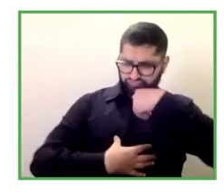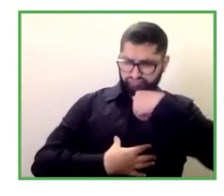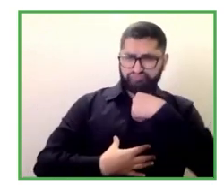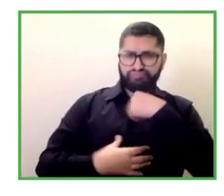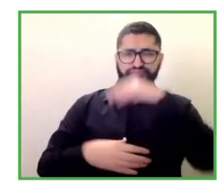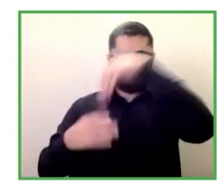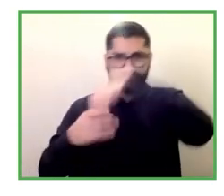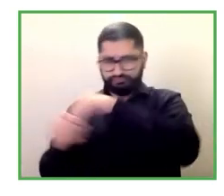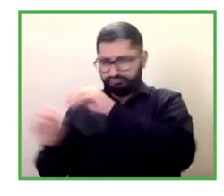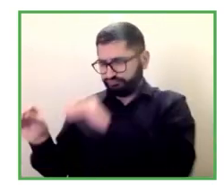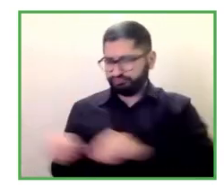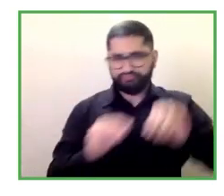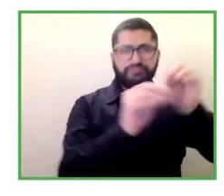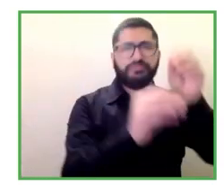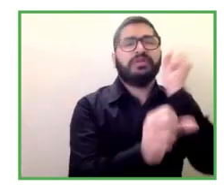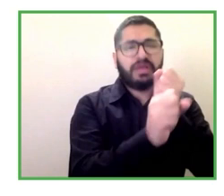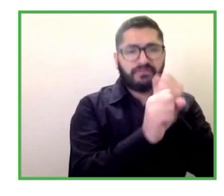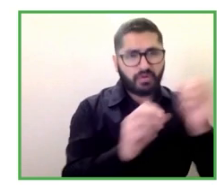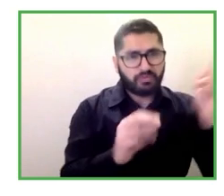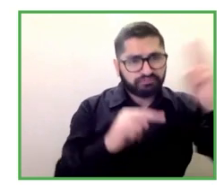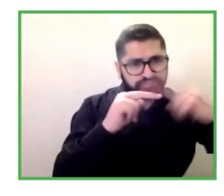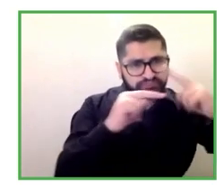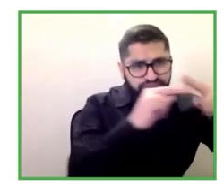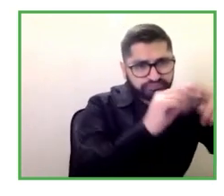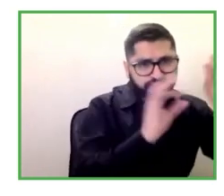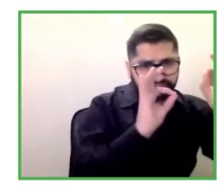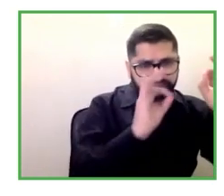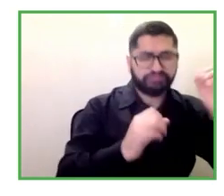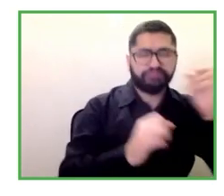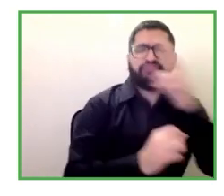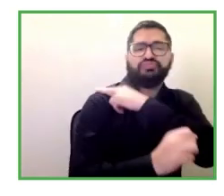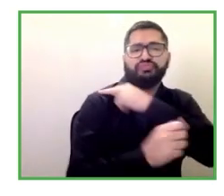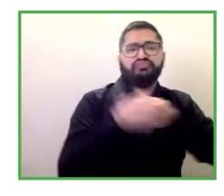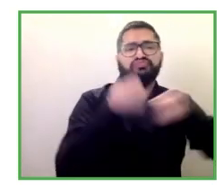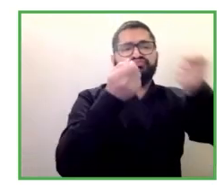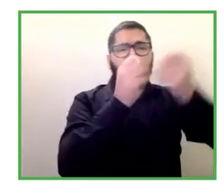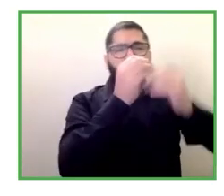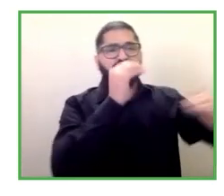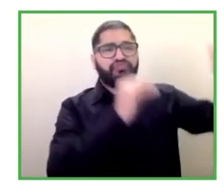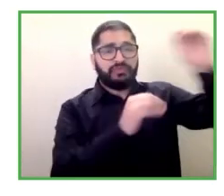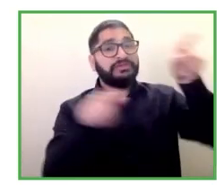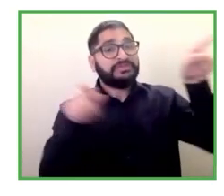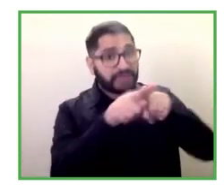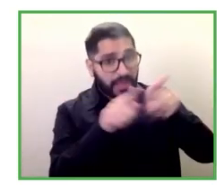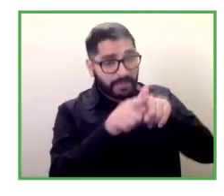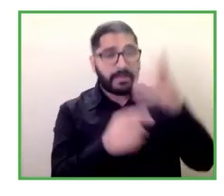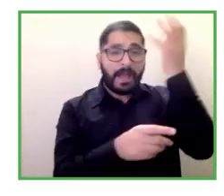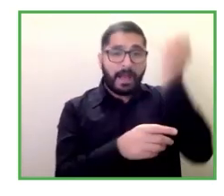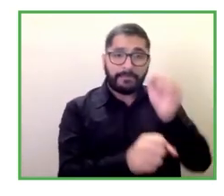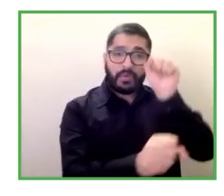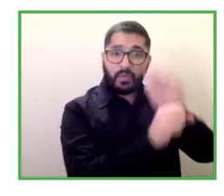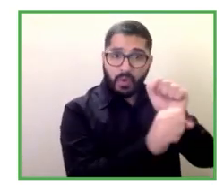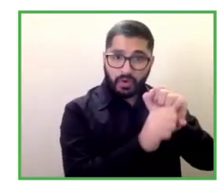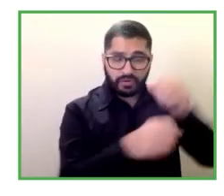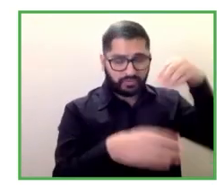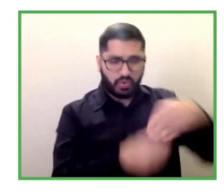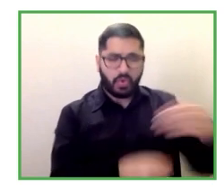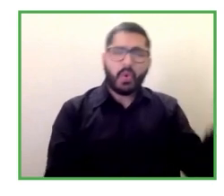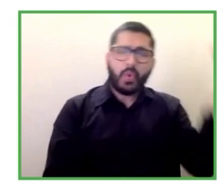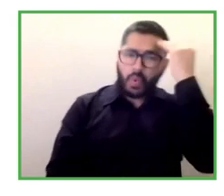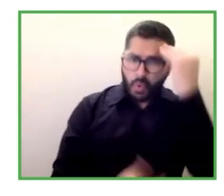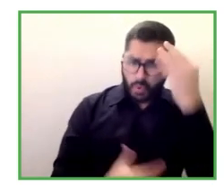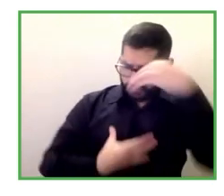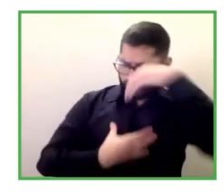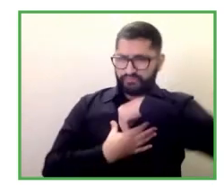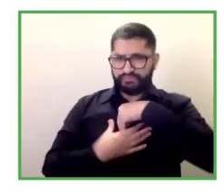empleador que sea un trabajador también con habilidades hay distintos programas en Estados Unidos y distintos financiamientos para este